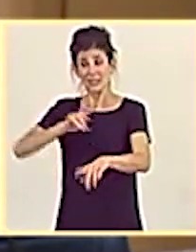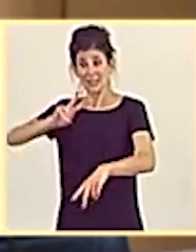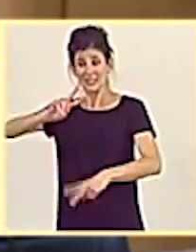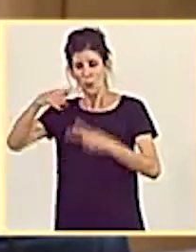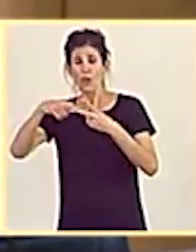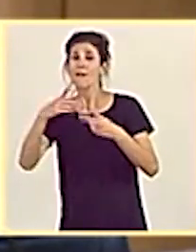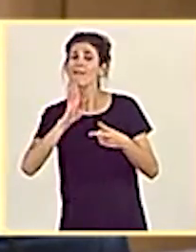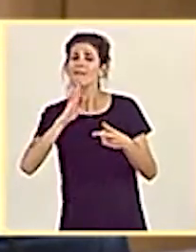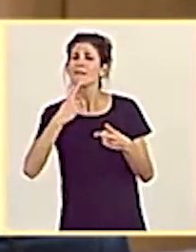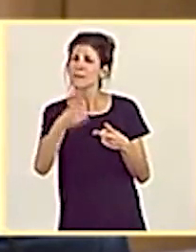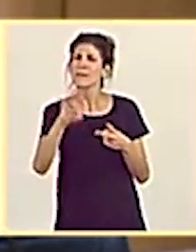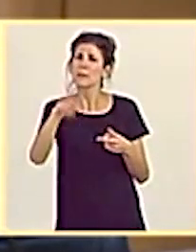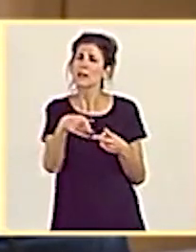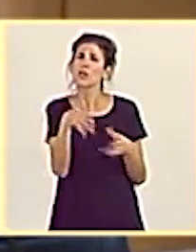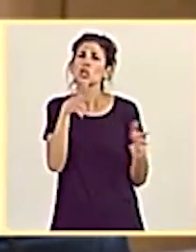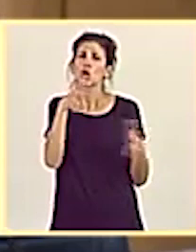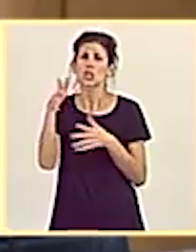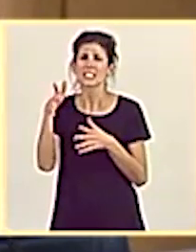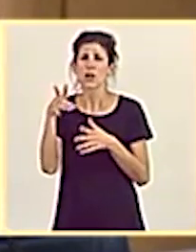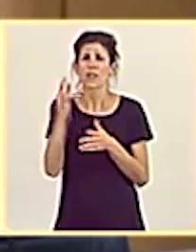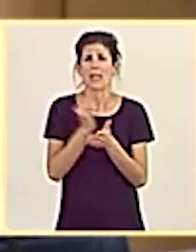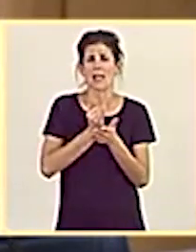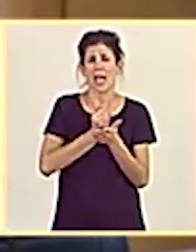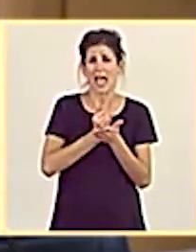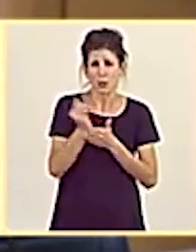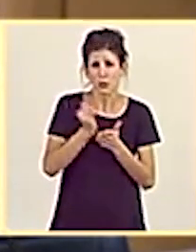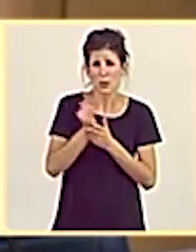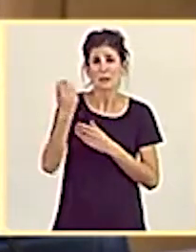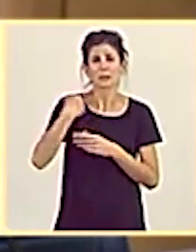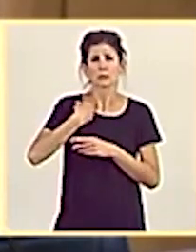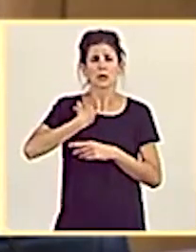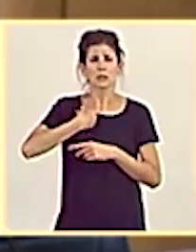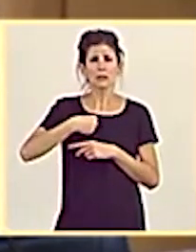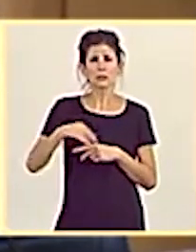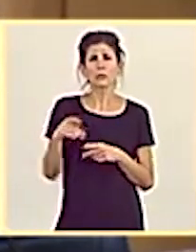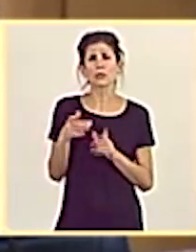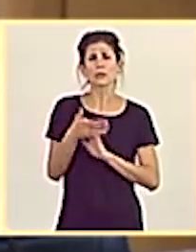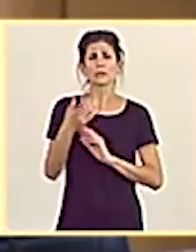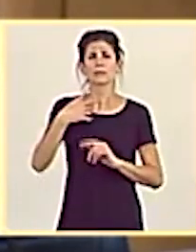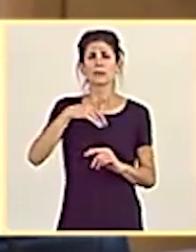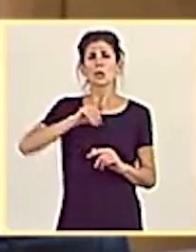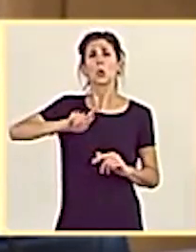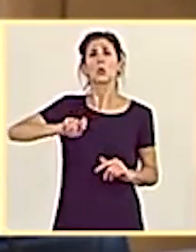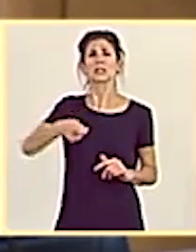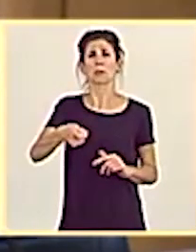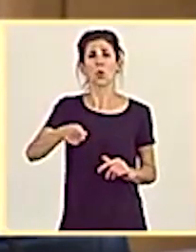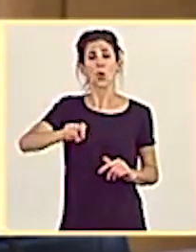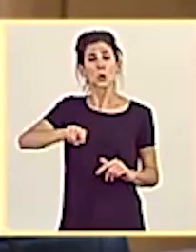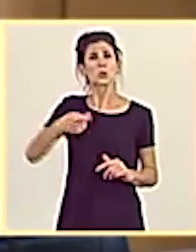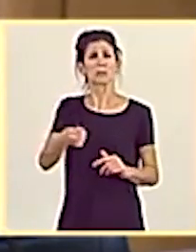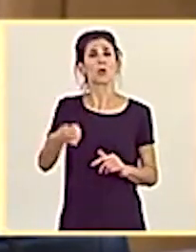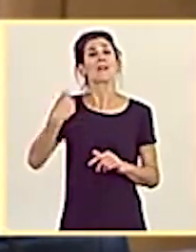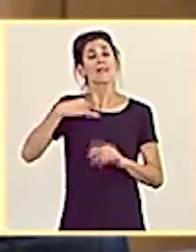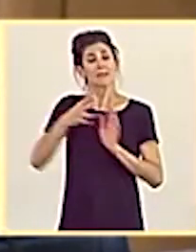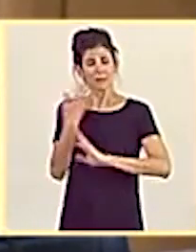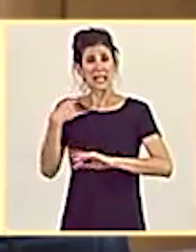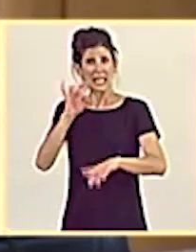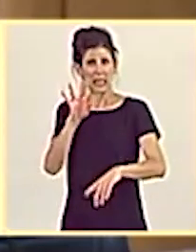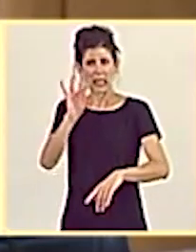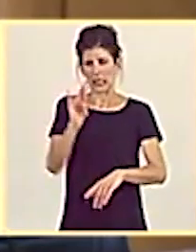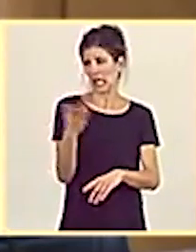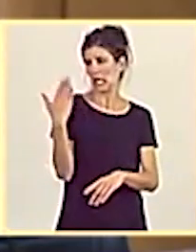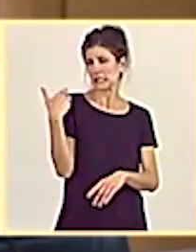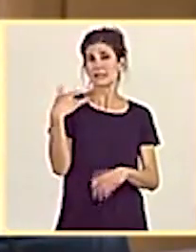también al Consejo de Agricultura de Luxemburgo, celebrado hace 15 días y en que representé al Gobierno de España